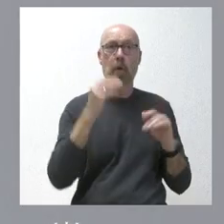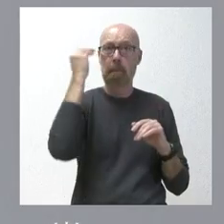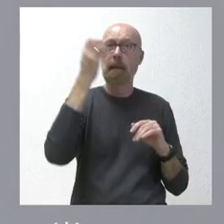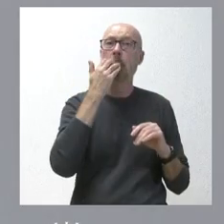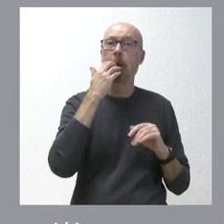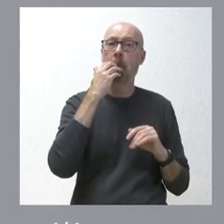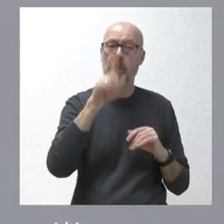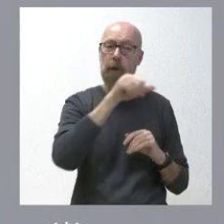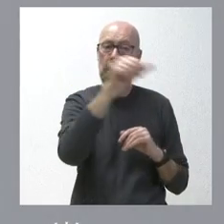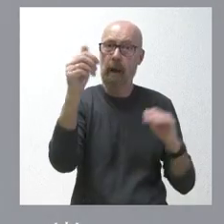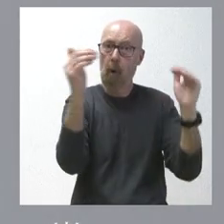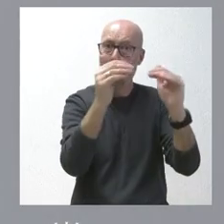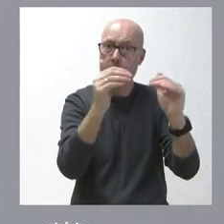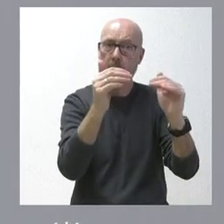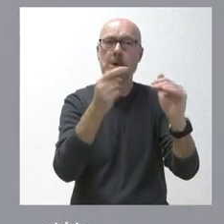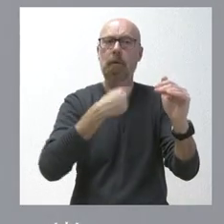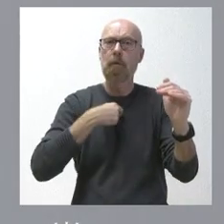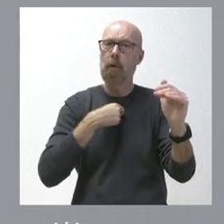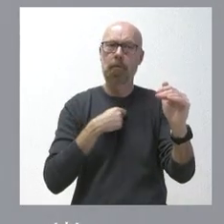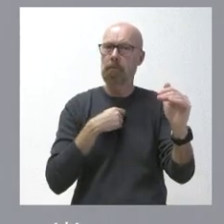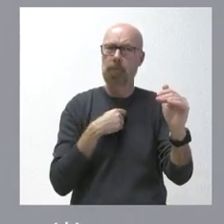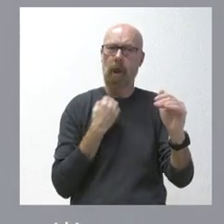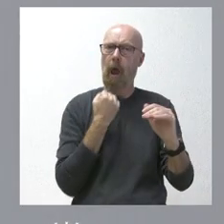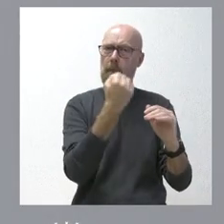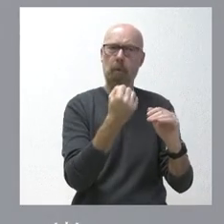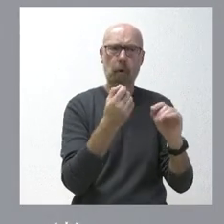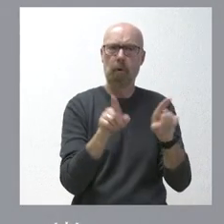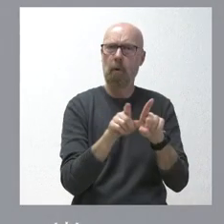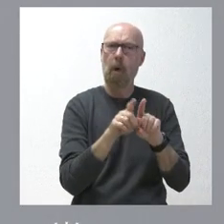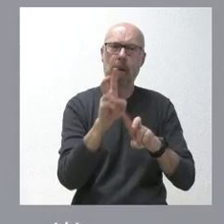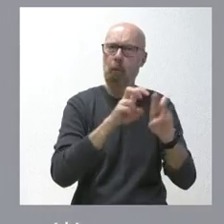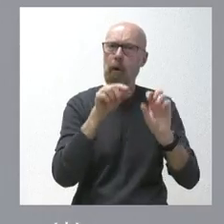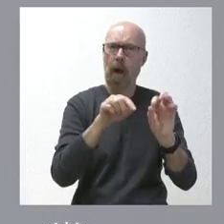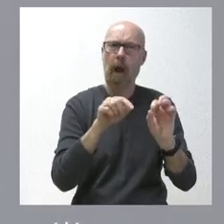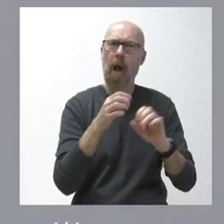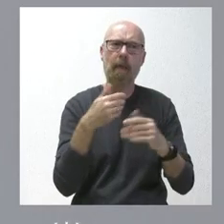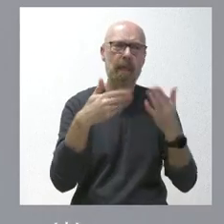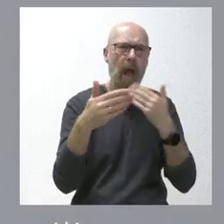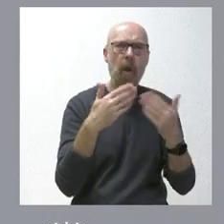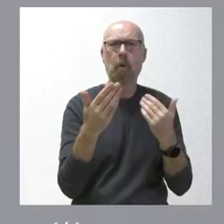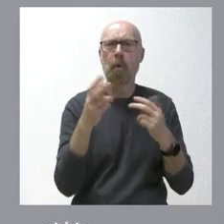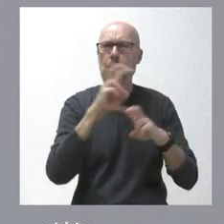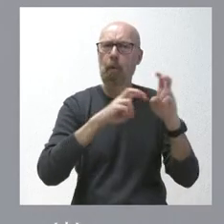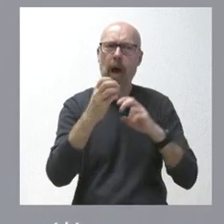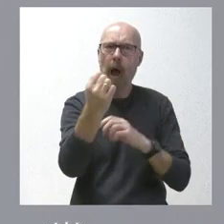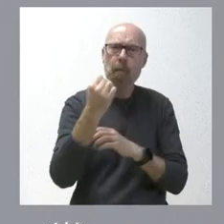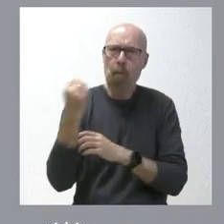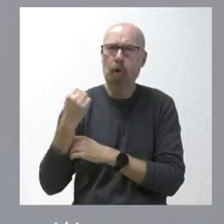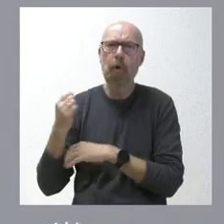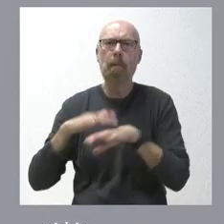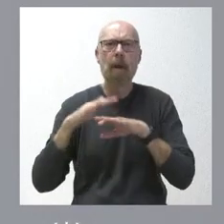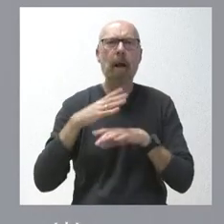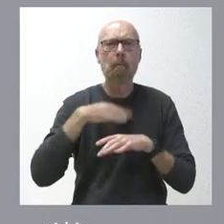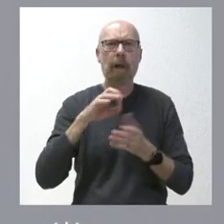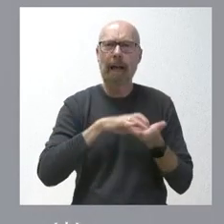nuestra voluntad va a ser la misma, seguir dialogando, seguir acordando, seguir intentando buscar acuerdos y apoyos para que Castilla y León